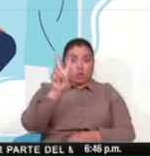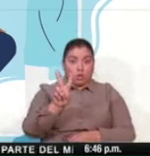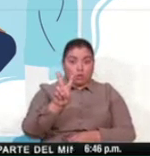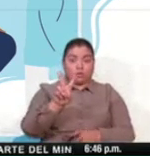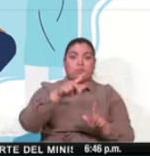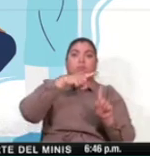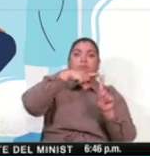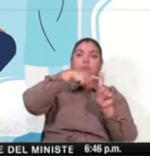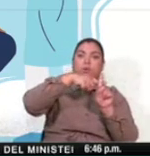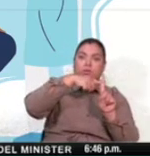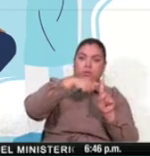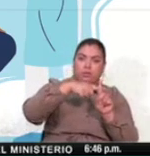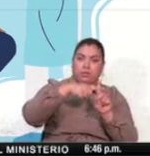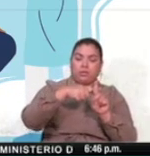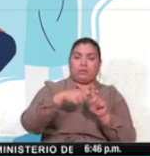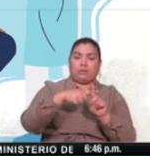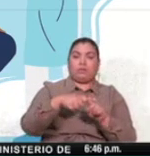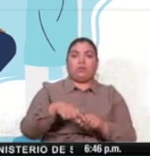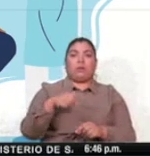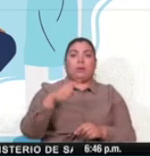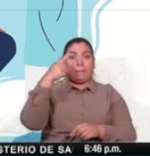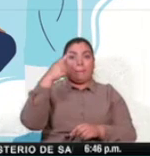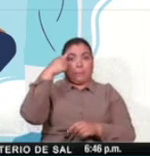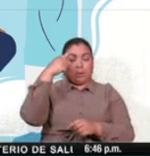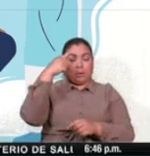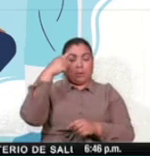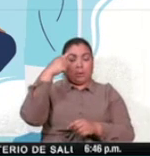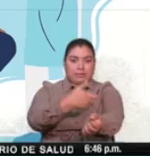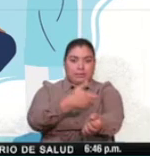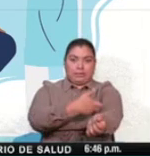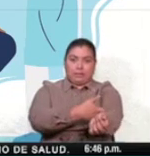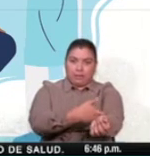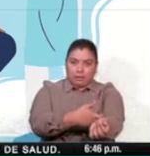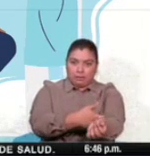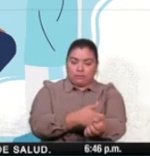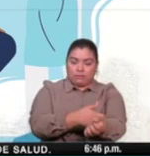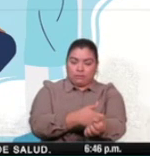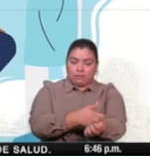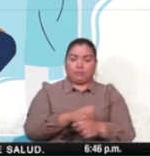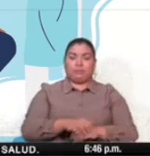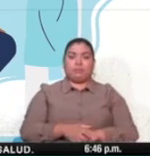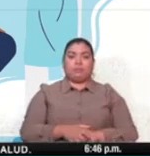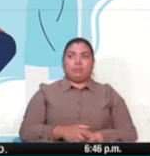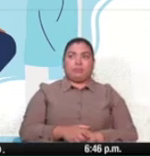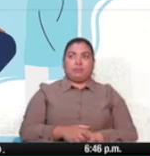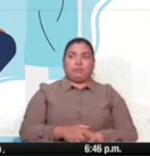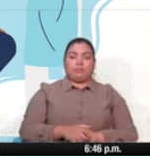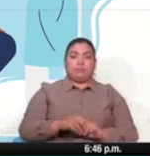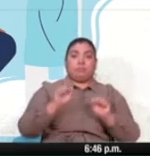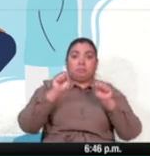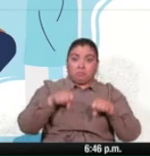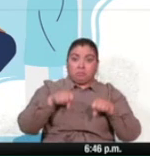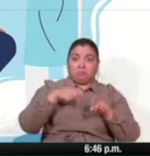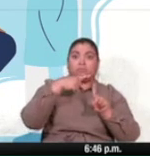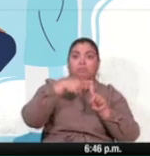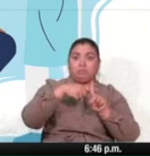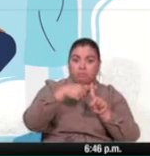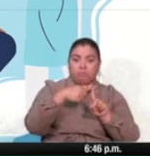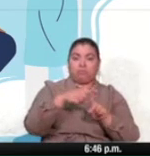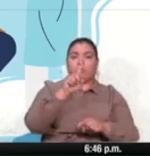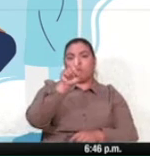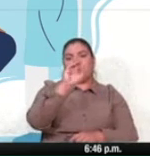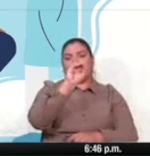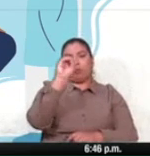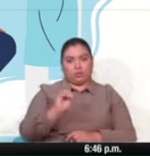salieron positivos por pruebas de PCR, lo que quiere indicar una positividad en esta población del